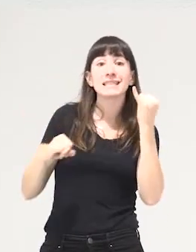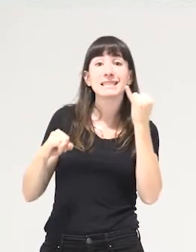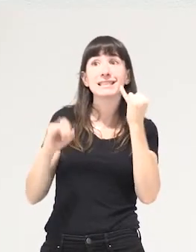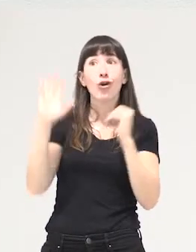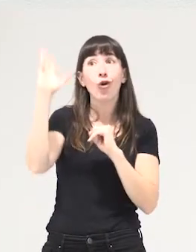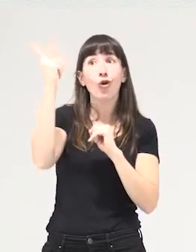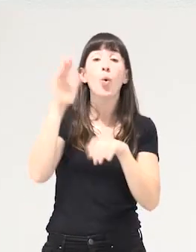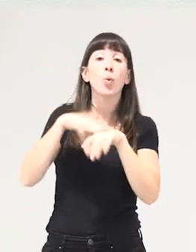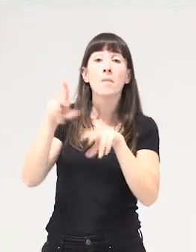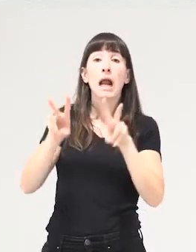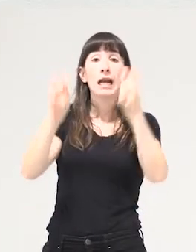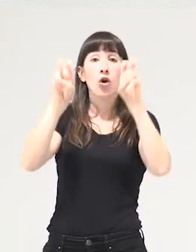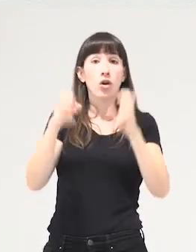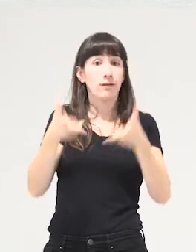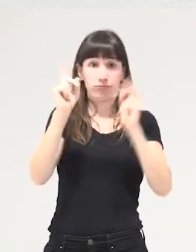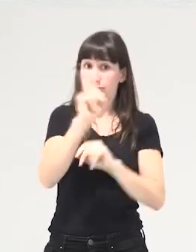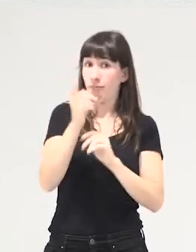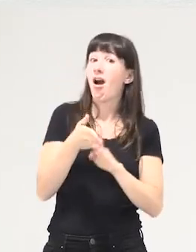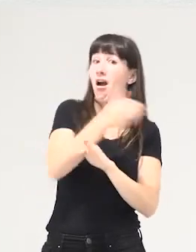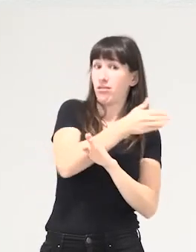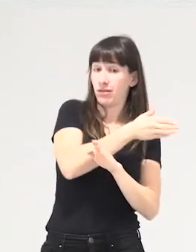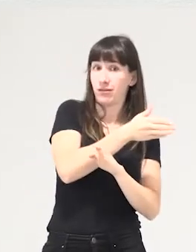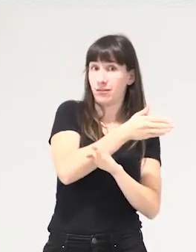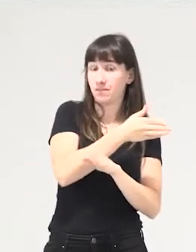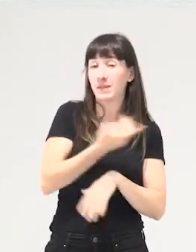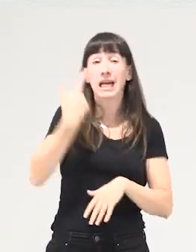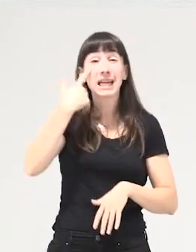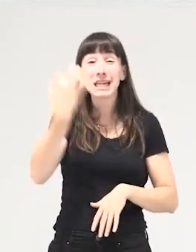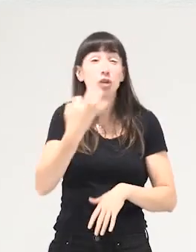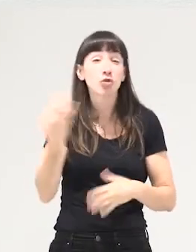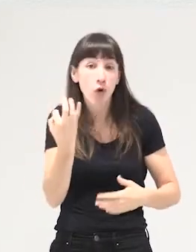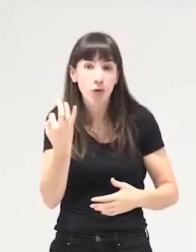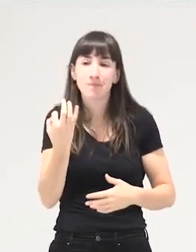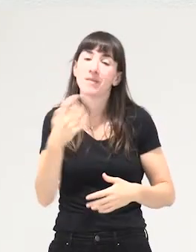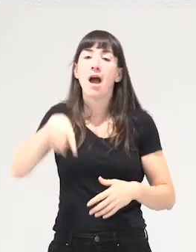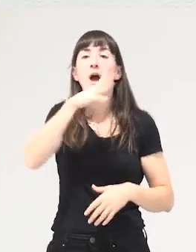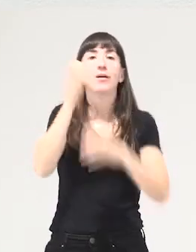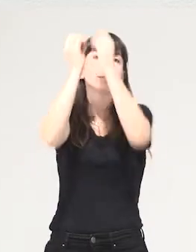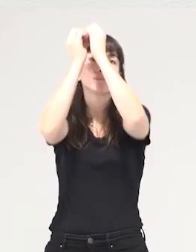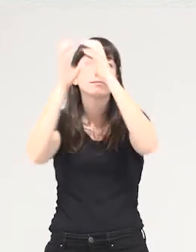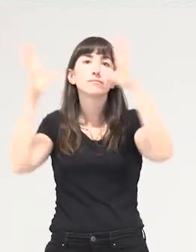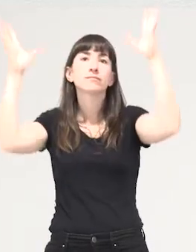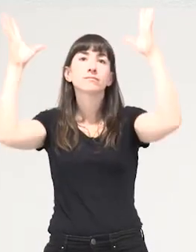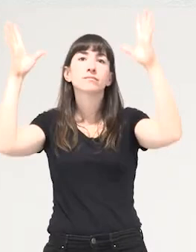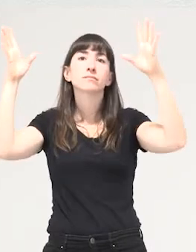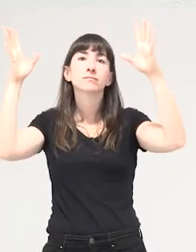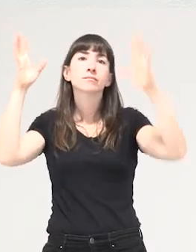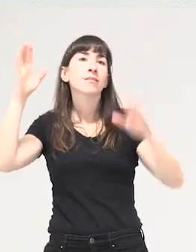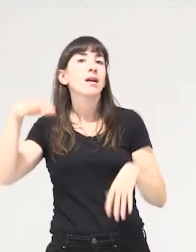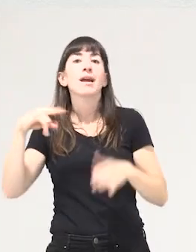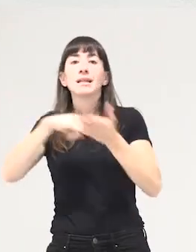insisto el riesgo es que ahora de repente el estado del bienestar parezca una especie de paraíso perdido y